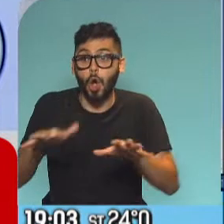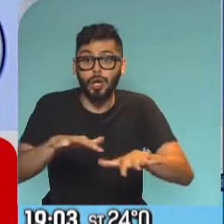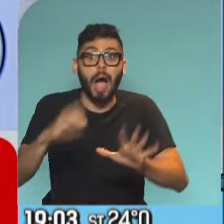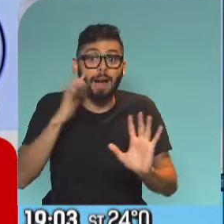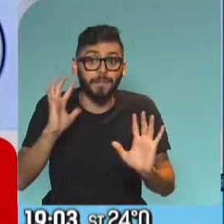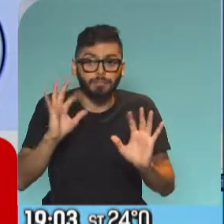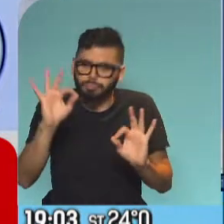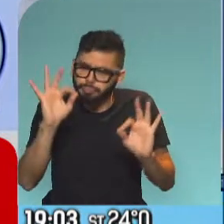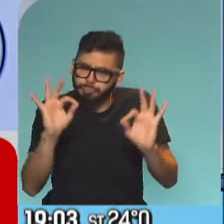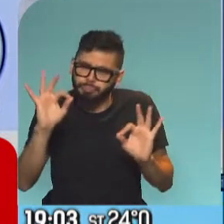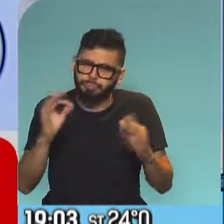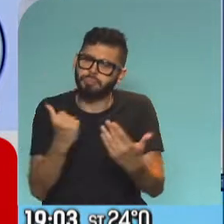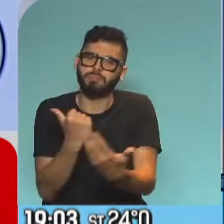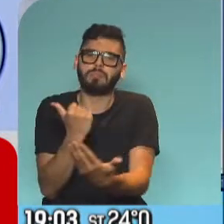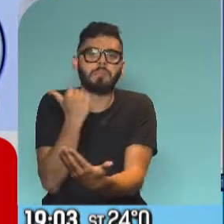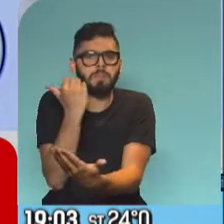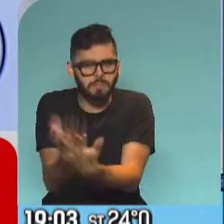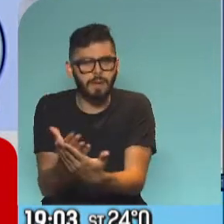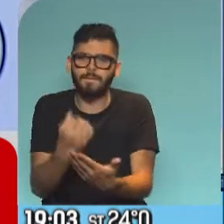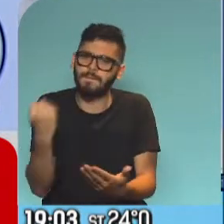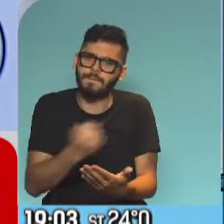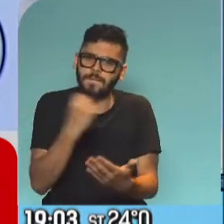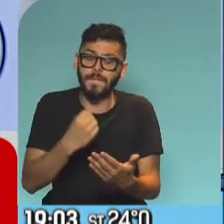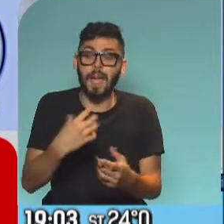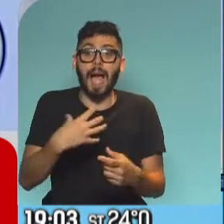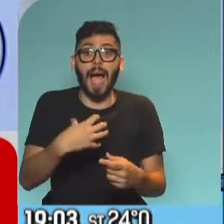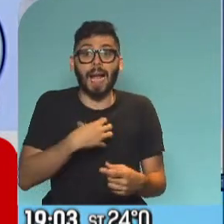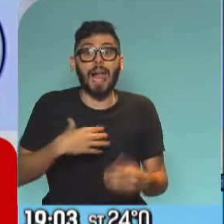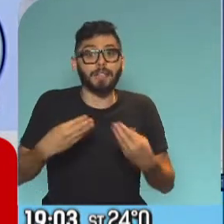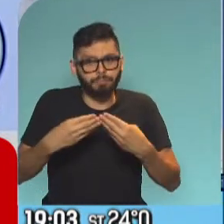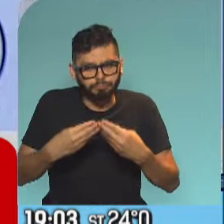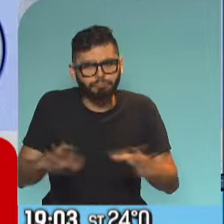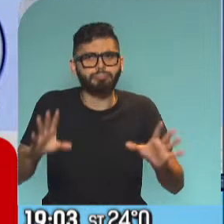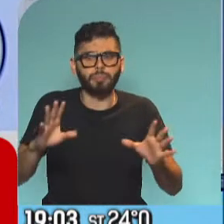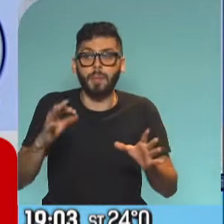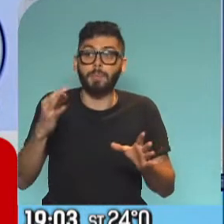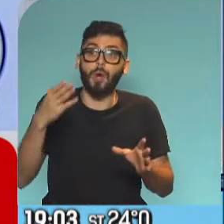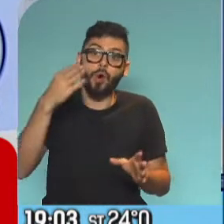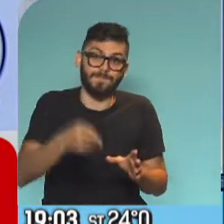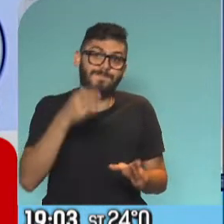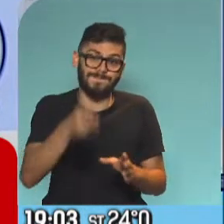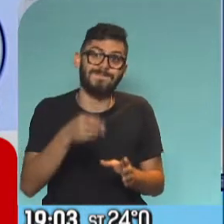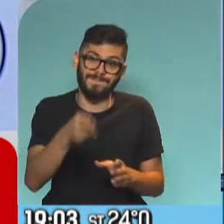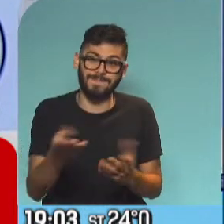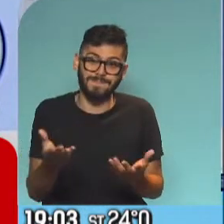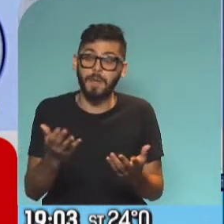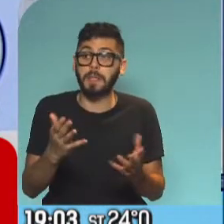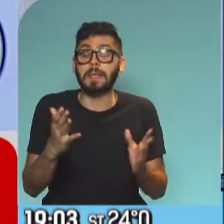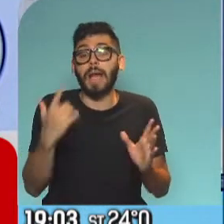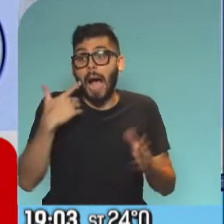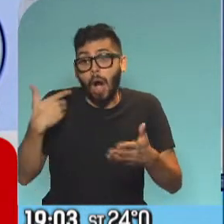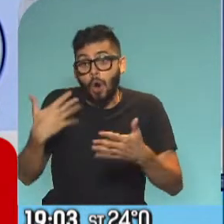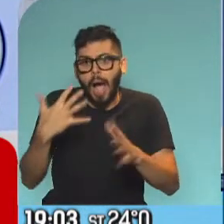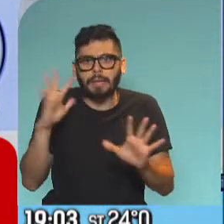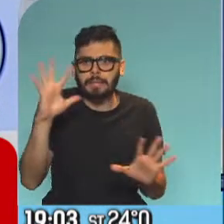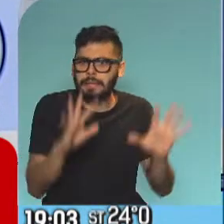insistimos en que nuestra decisión política es iniciar las clases con la mayor presencialidad posible. Luego, por supuesto, mientras tanto estamos adaptando todos los